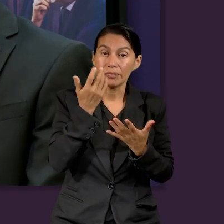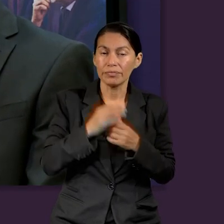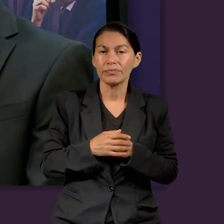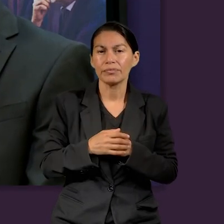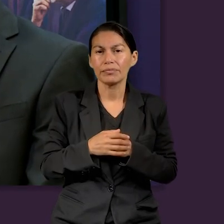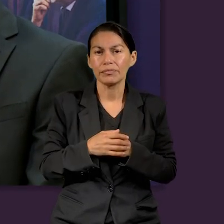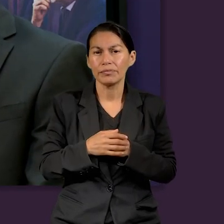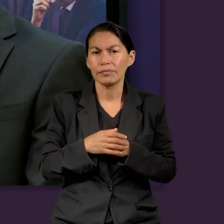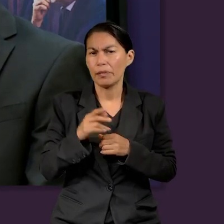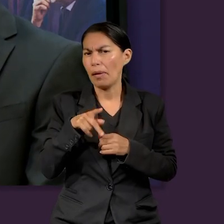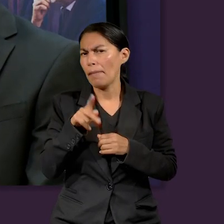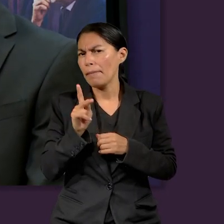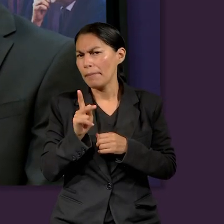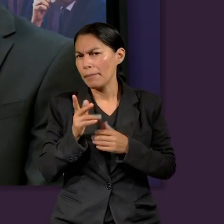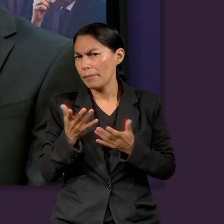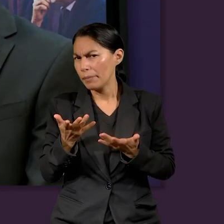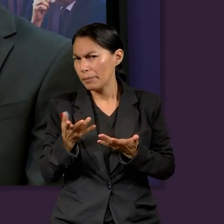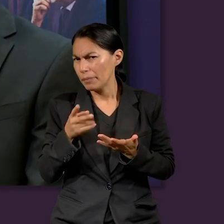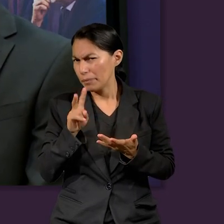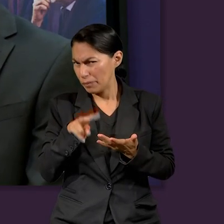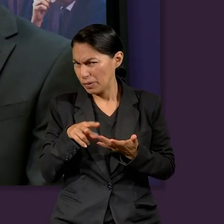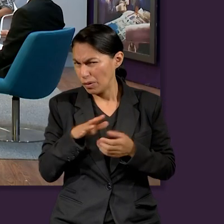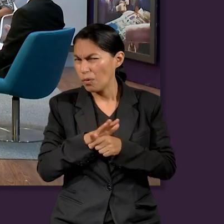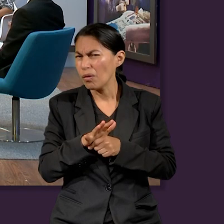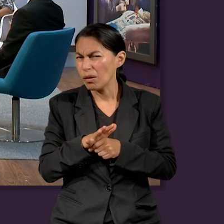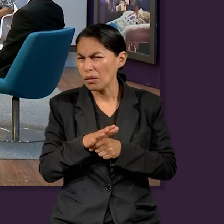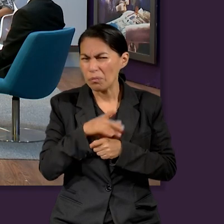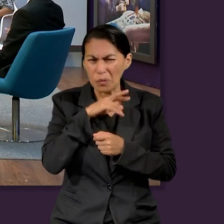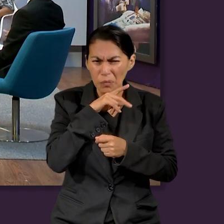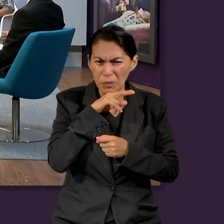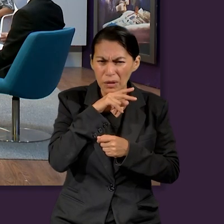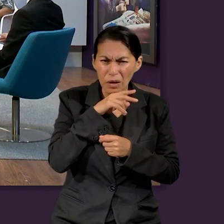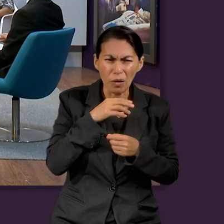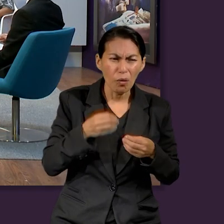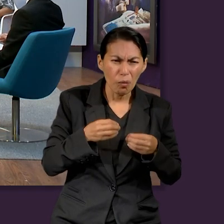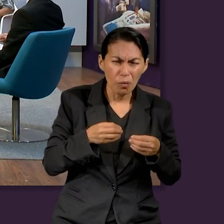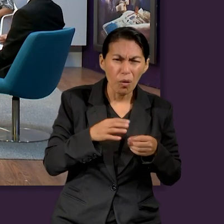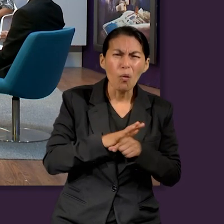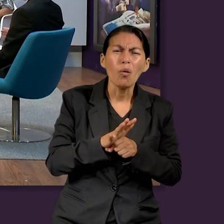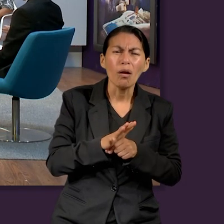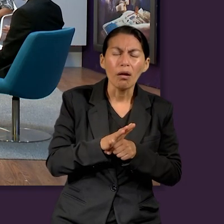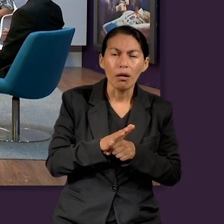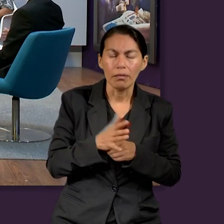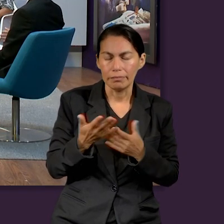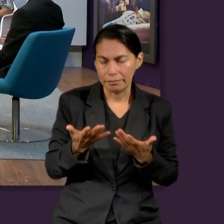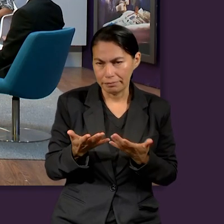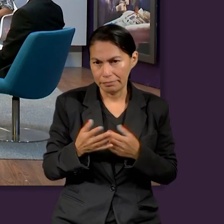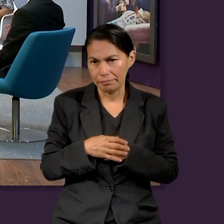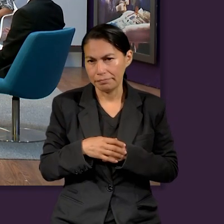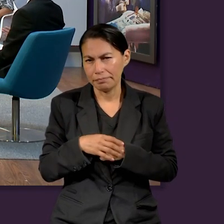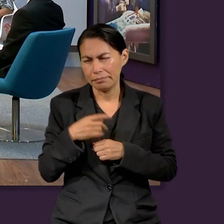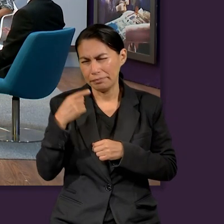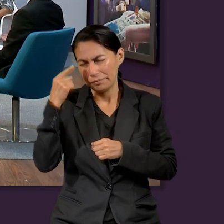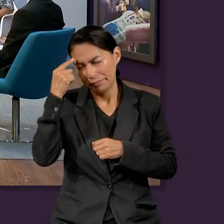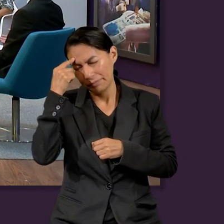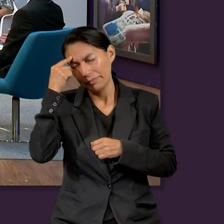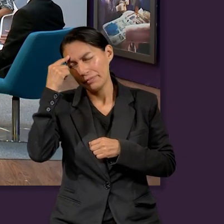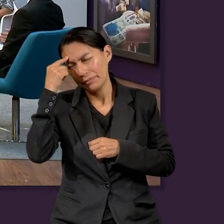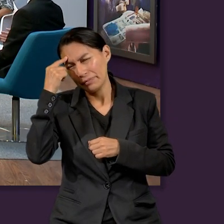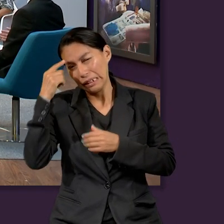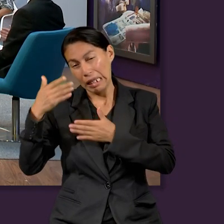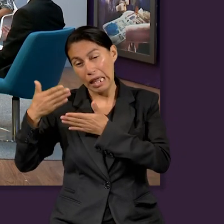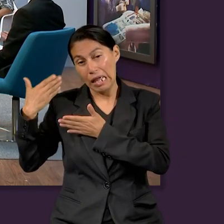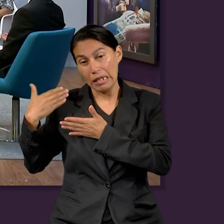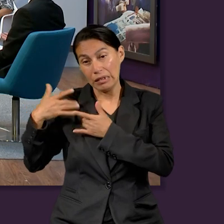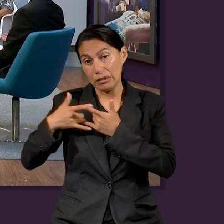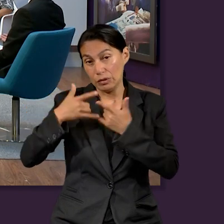muchas aspiraciones, pero, en realidad, ¿por qué deberíamos estar preocupados? Entonces, esto me recordaba la